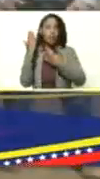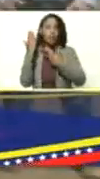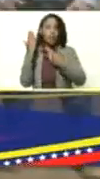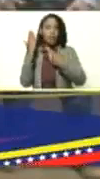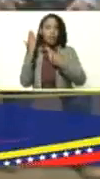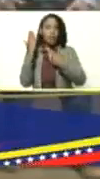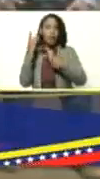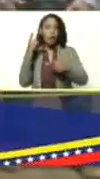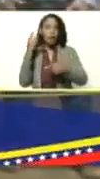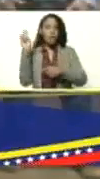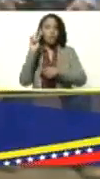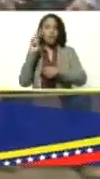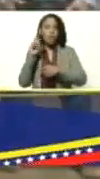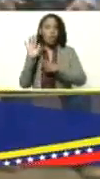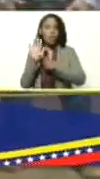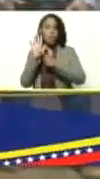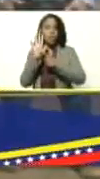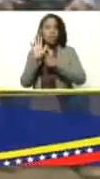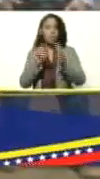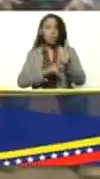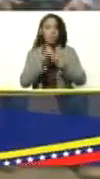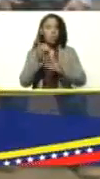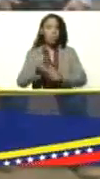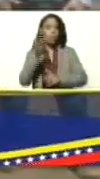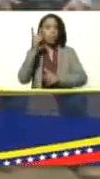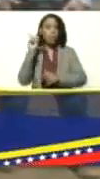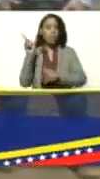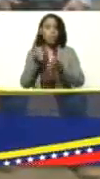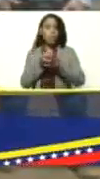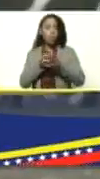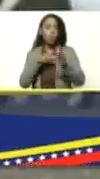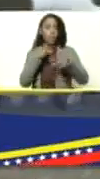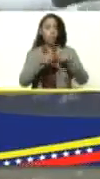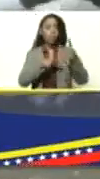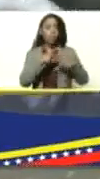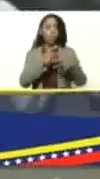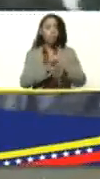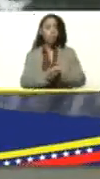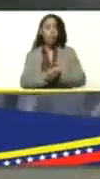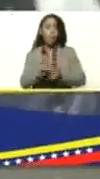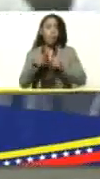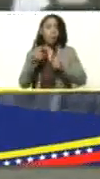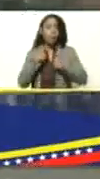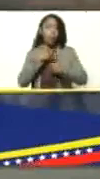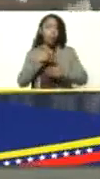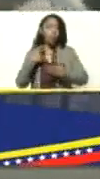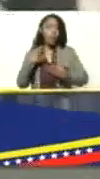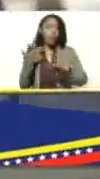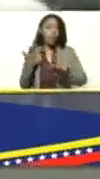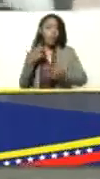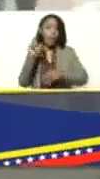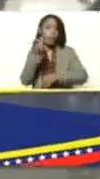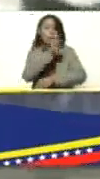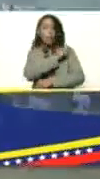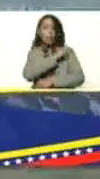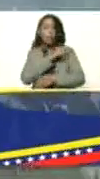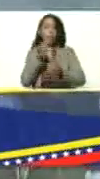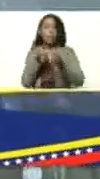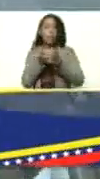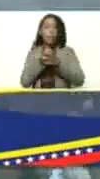este desarrollo importante en esta unidad productiva pero yo quiero que el gerente de la unidad